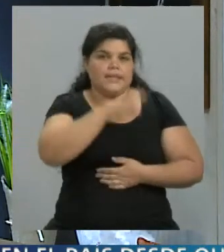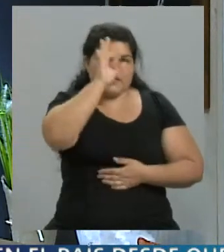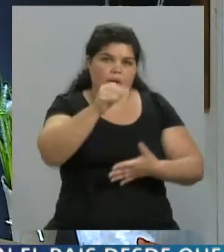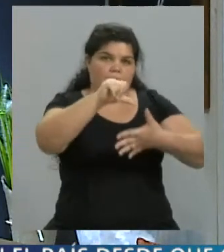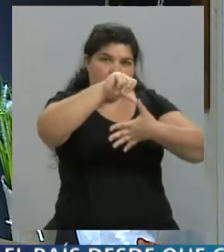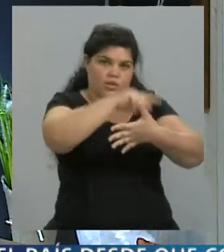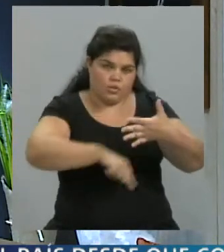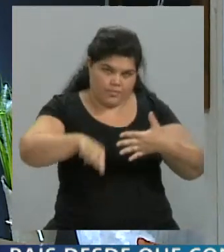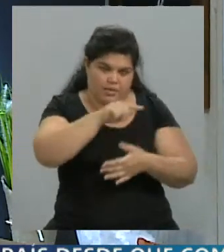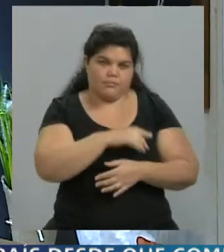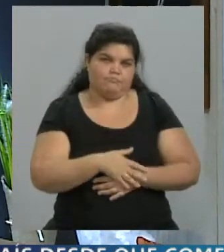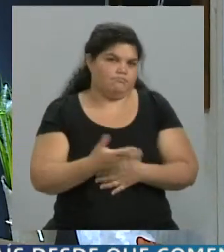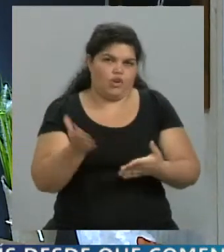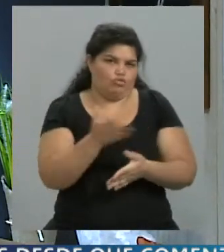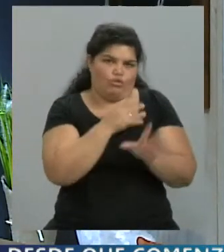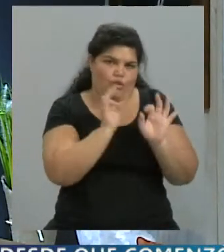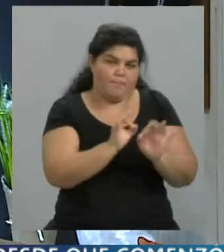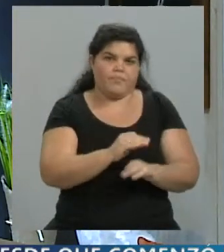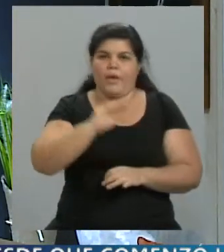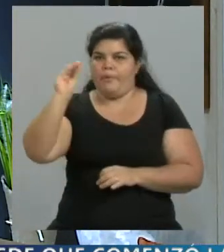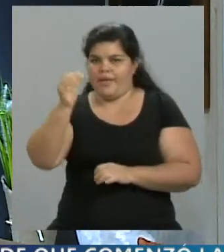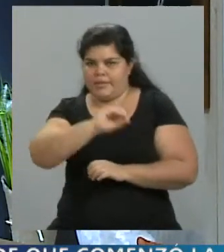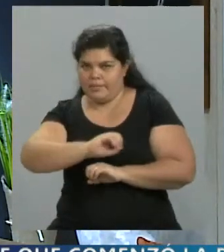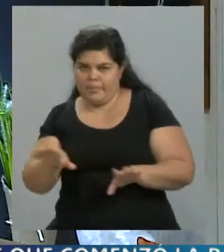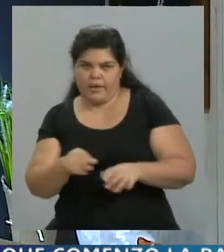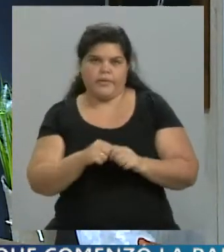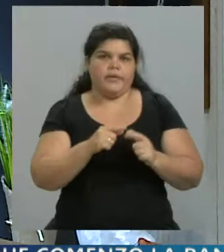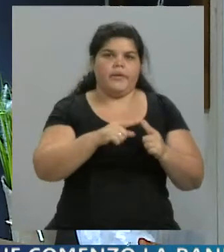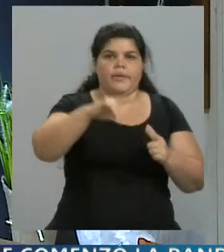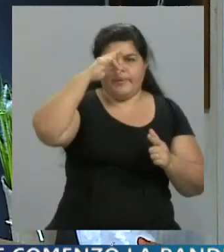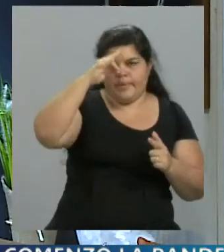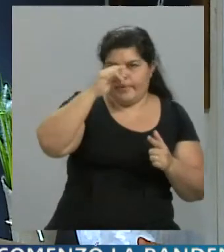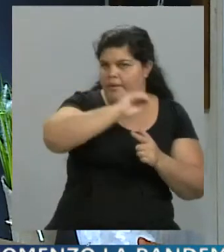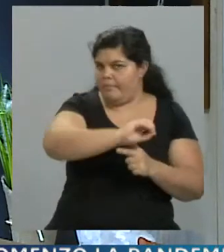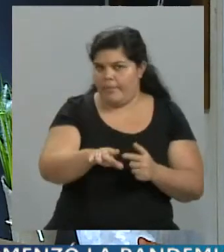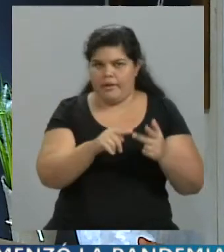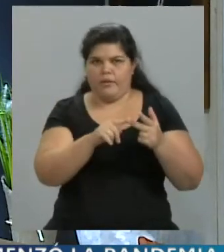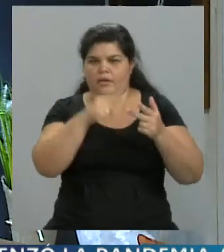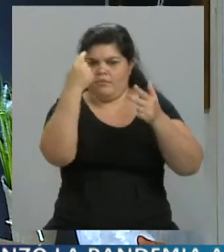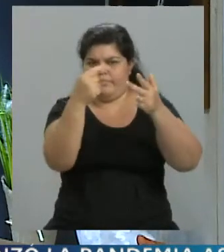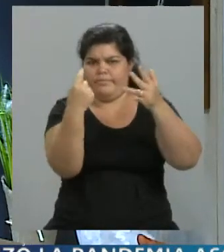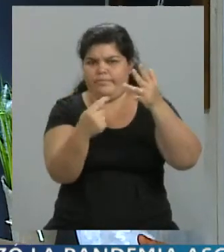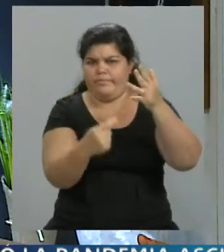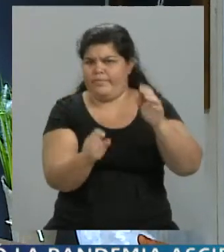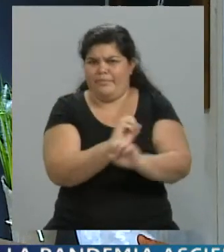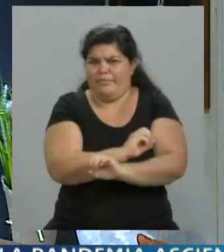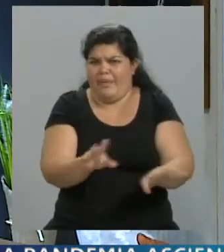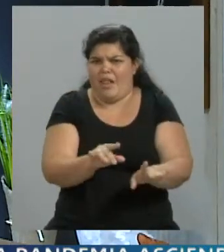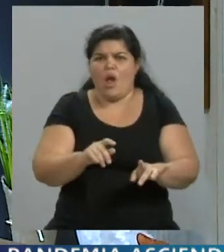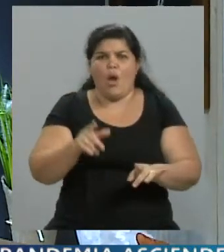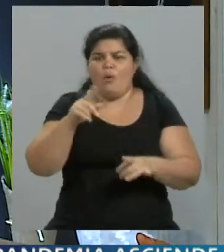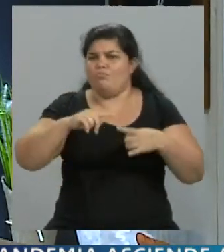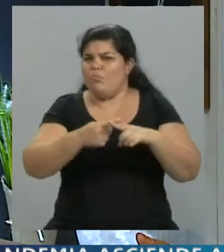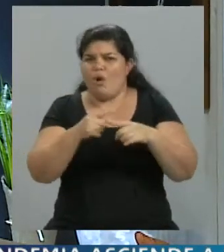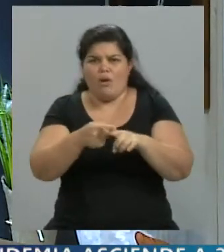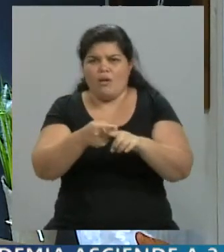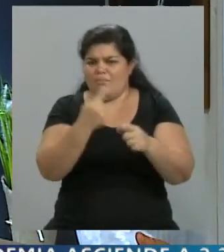gestión política en Brasil, mala gestión política en Uruguay, no, y Latinoamérica no está excepto de estos países, me imagino